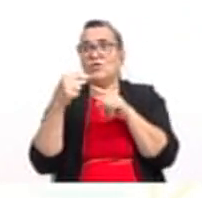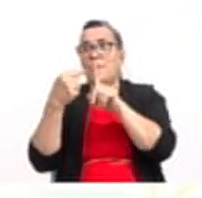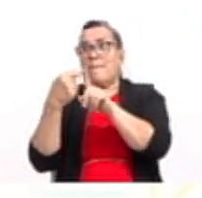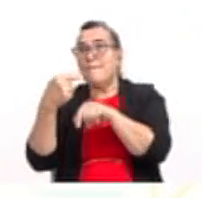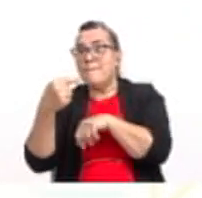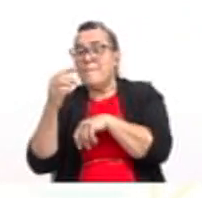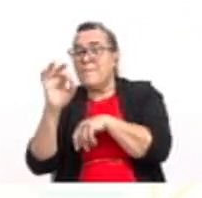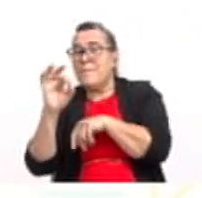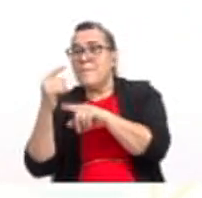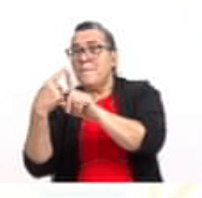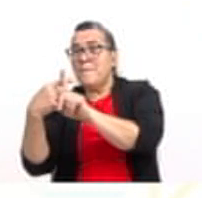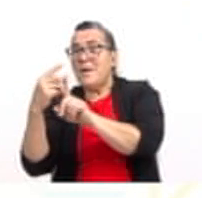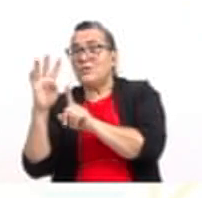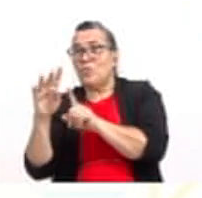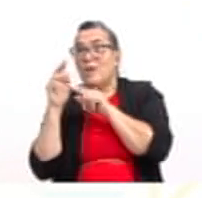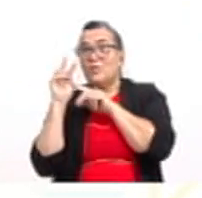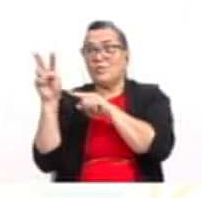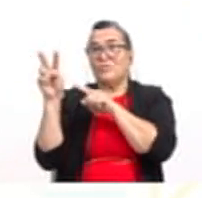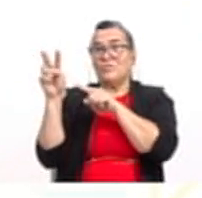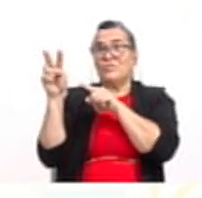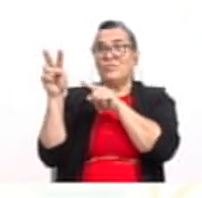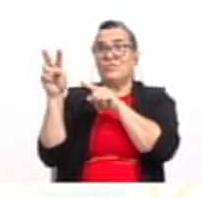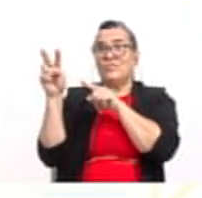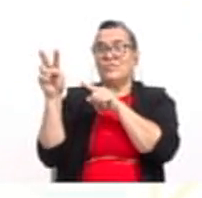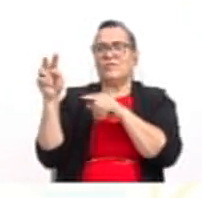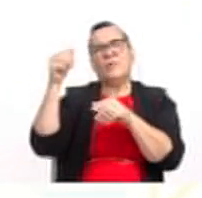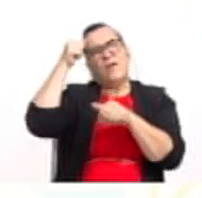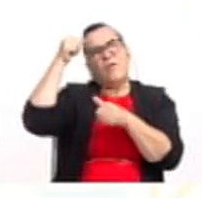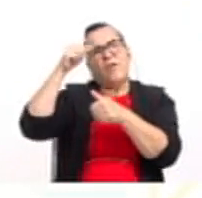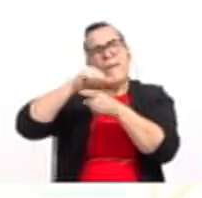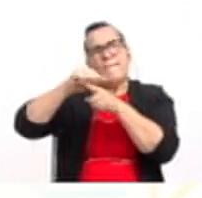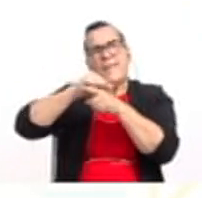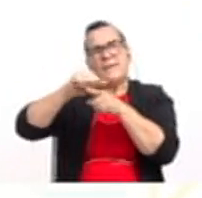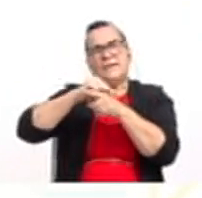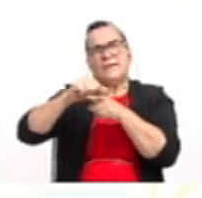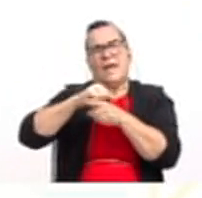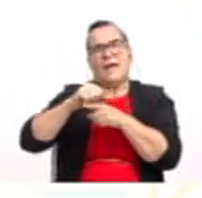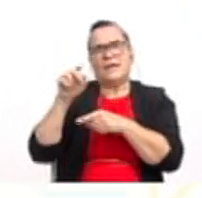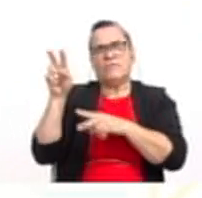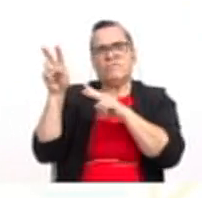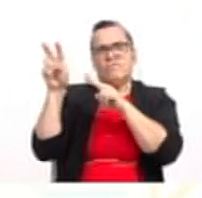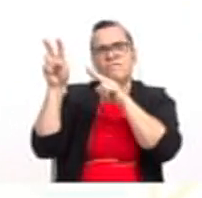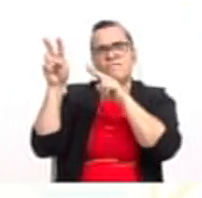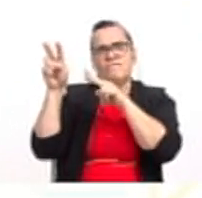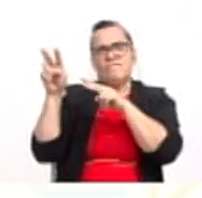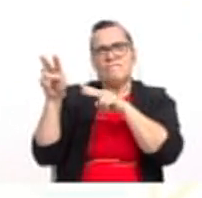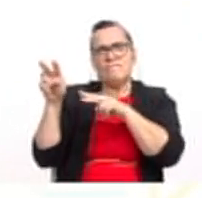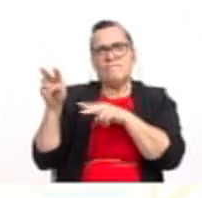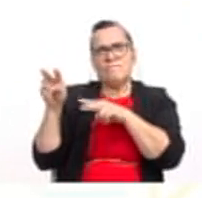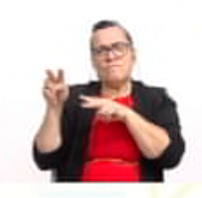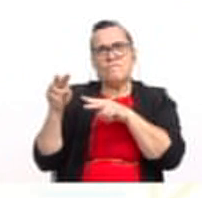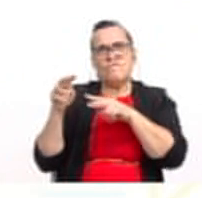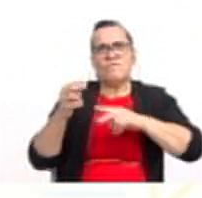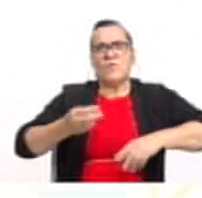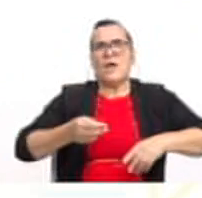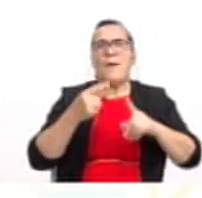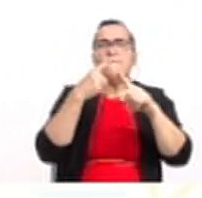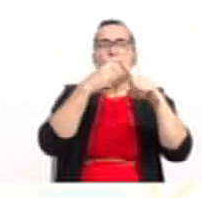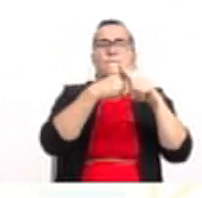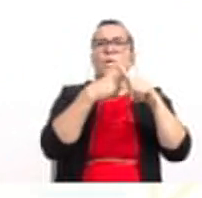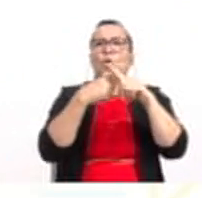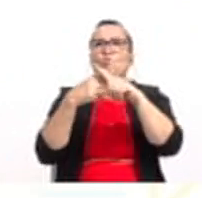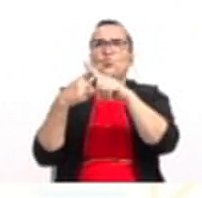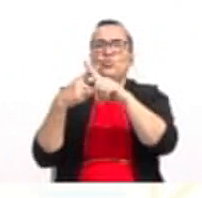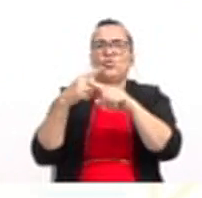4. ¿Lo vieron? Es importante que puedan repasar en casa los productos notables, para que recuerden un poquito